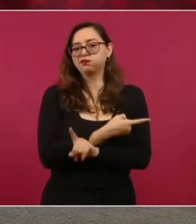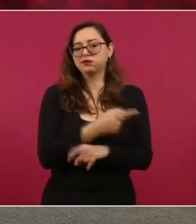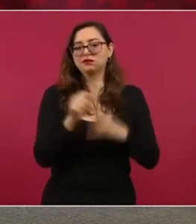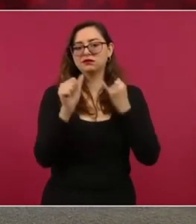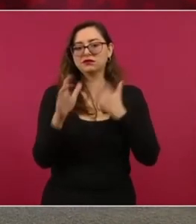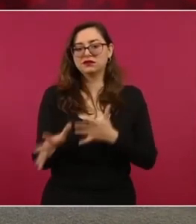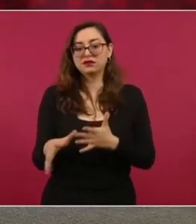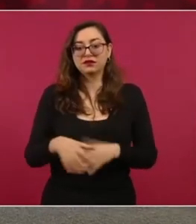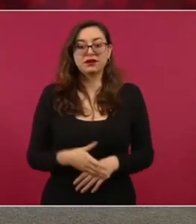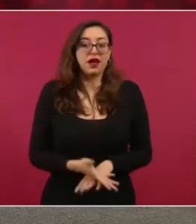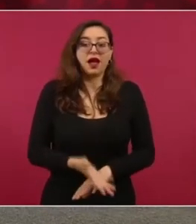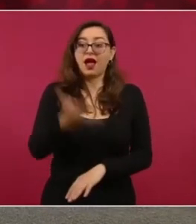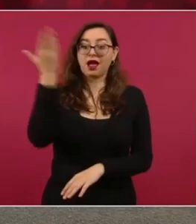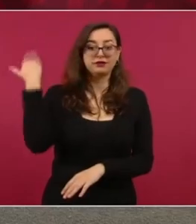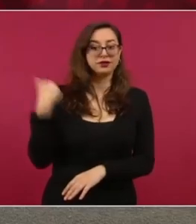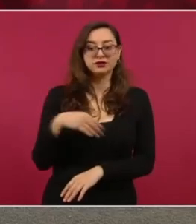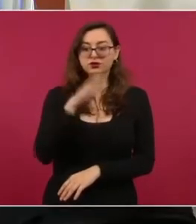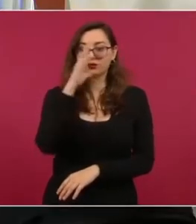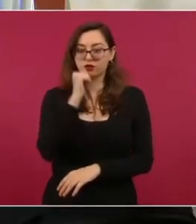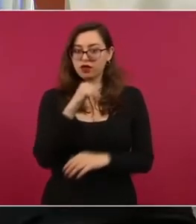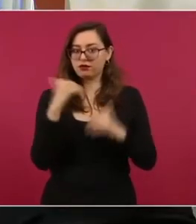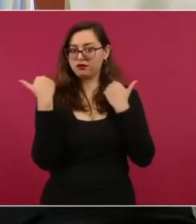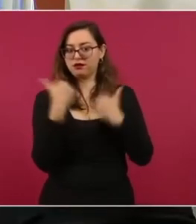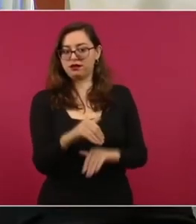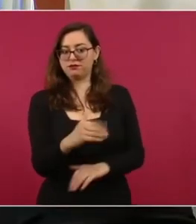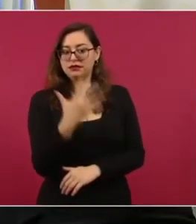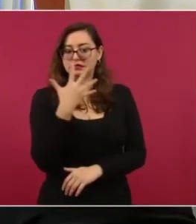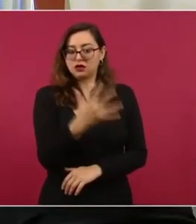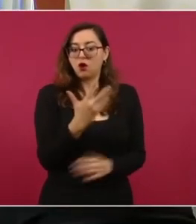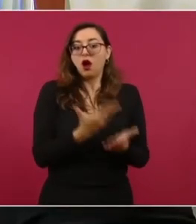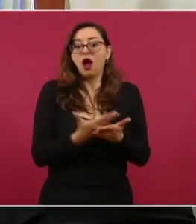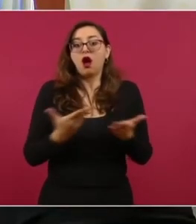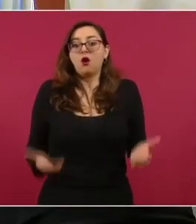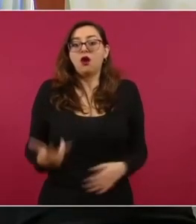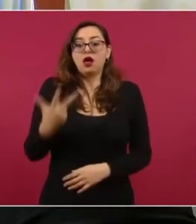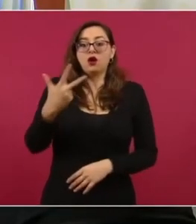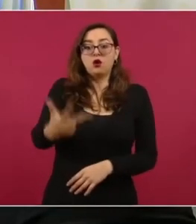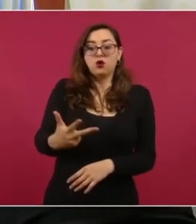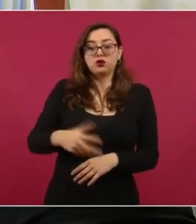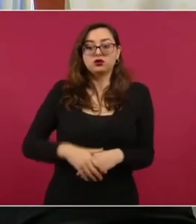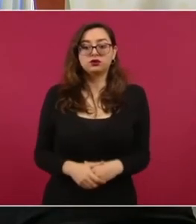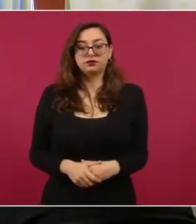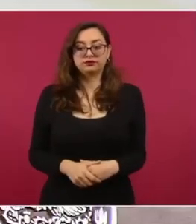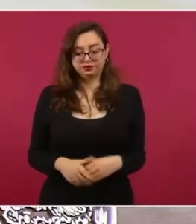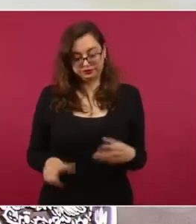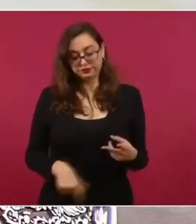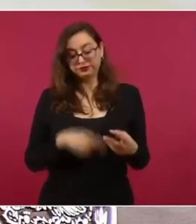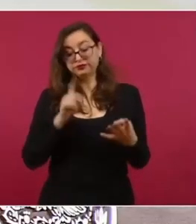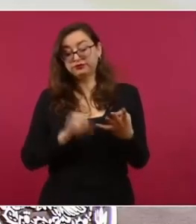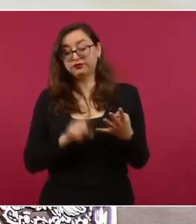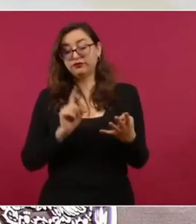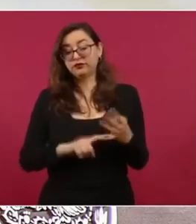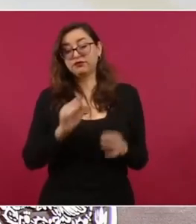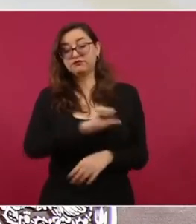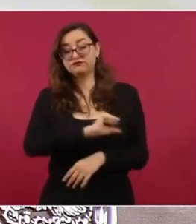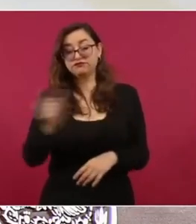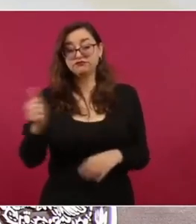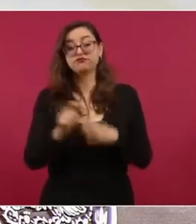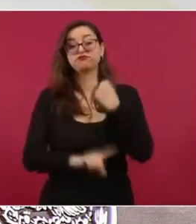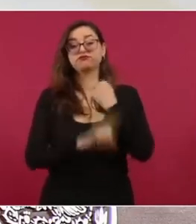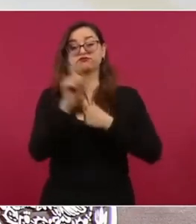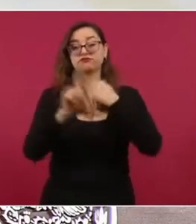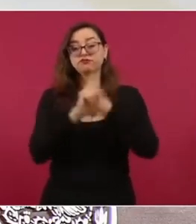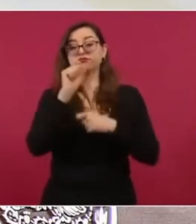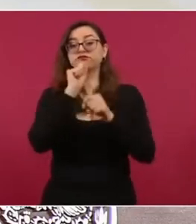no era así, antes había nada más cinco. Y la multipropiedad, que está prohibida por la FIFA, la cual ha aumentado en los últimos